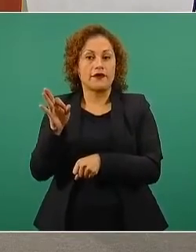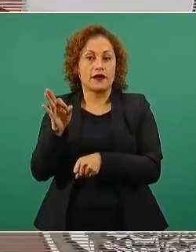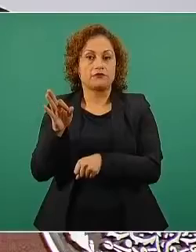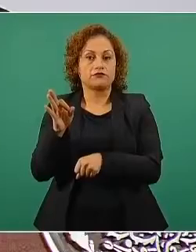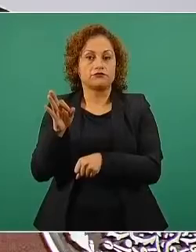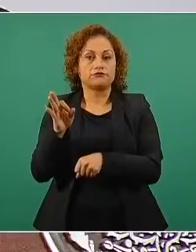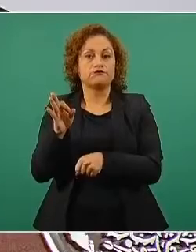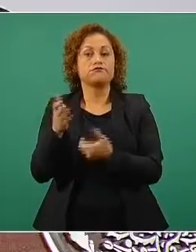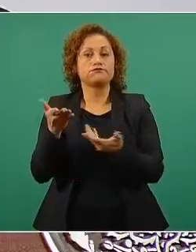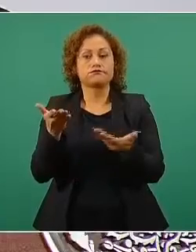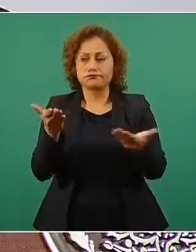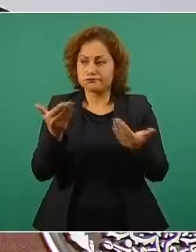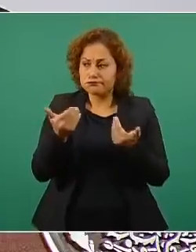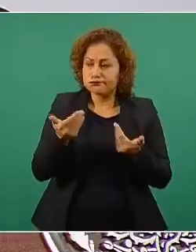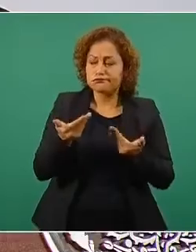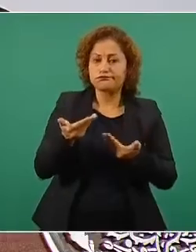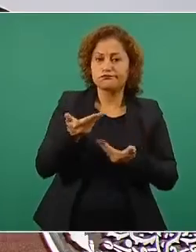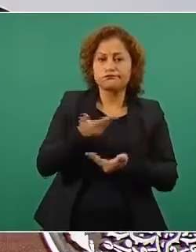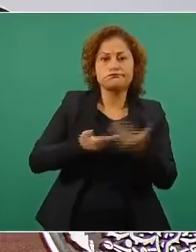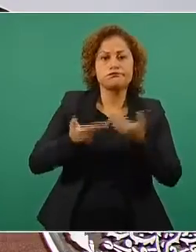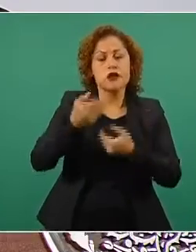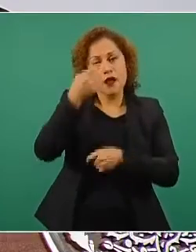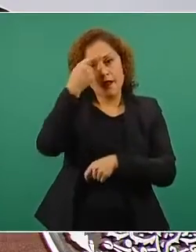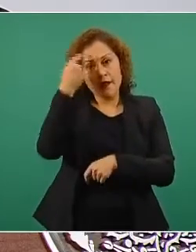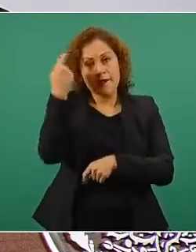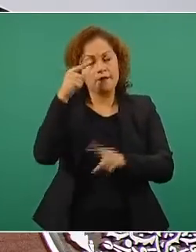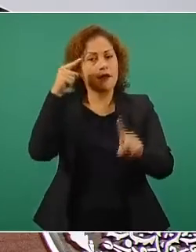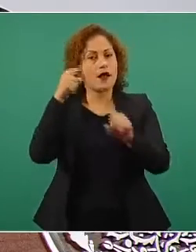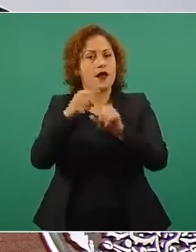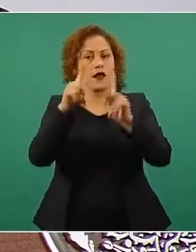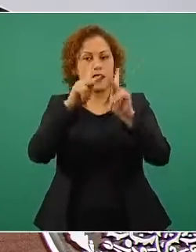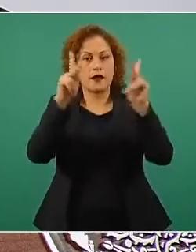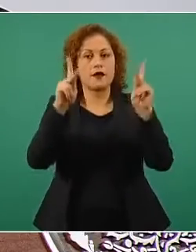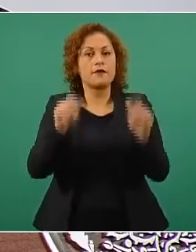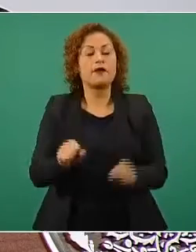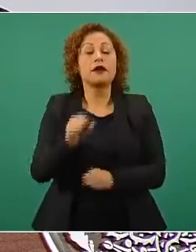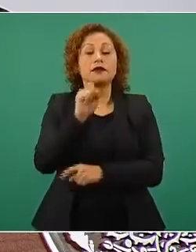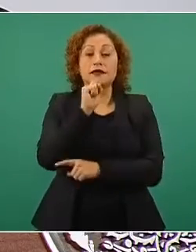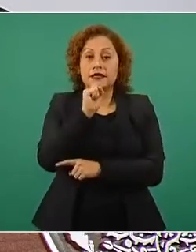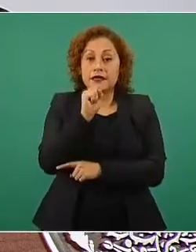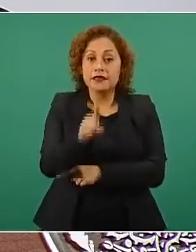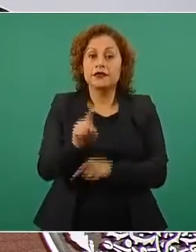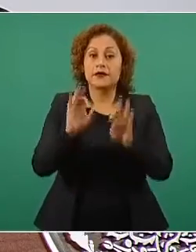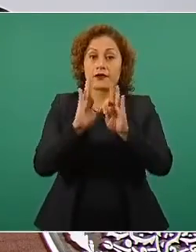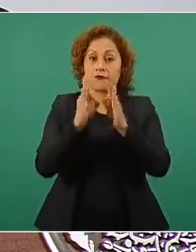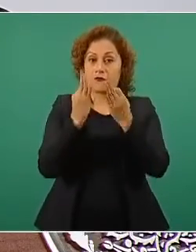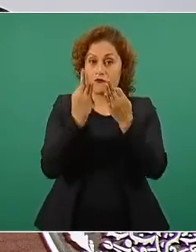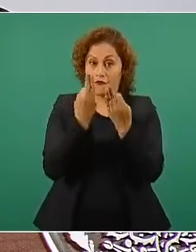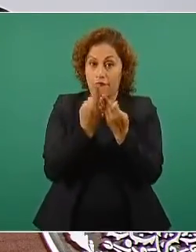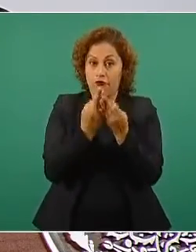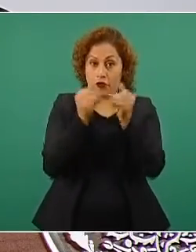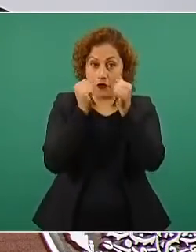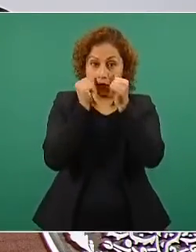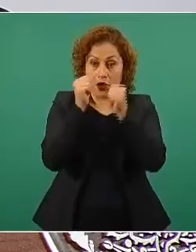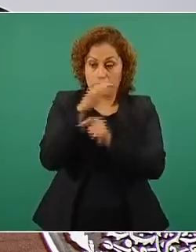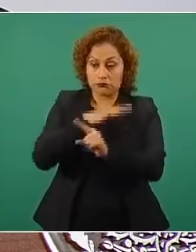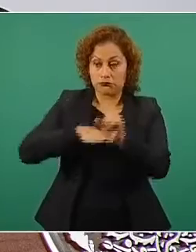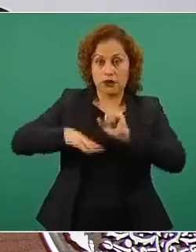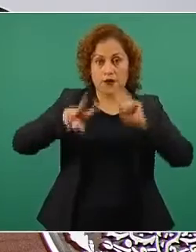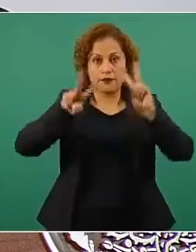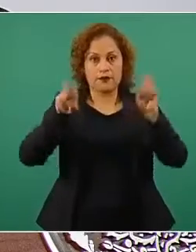paz y seguridad y en la Mesa Nacional de la Estrategia de Contexto Electoral.